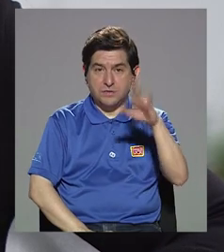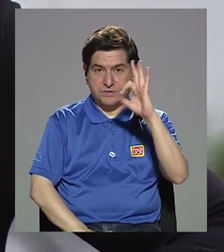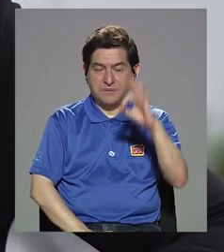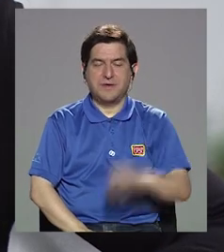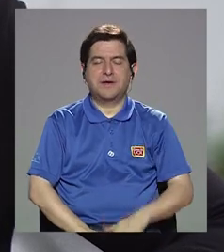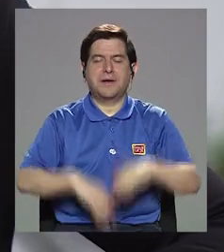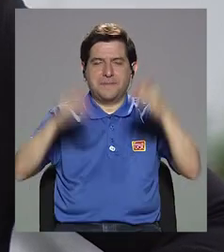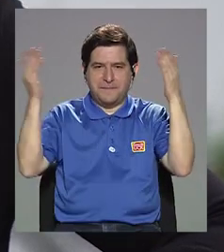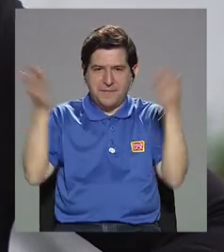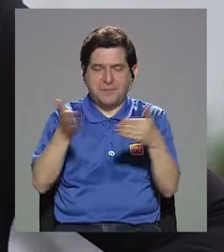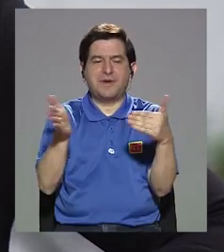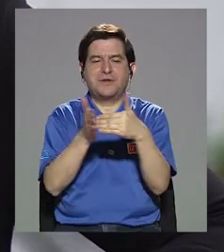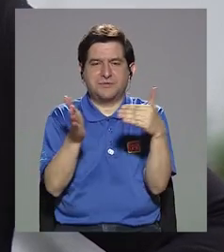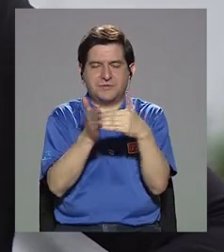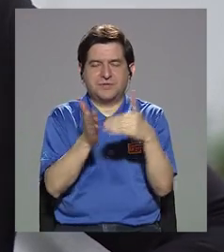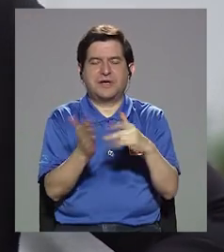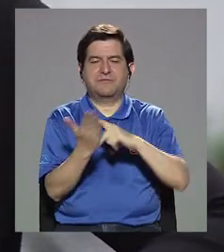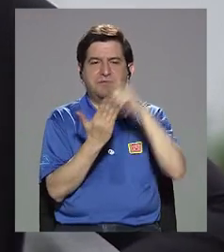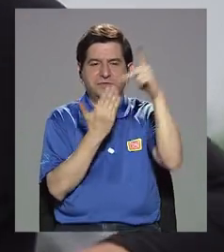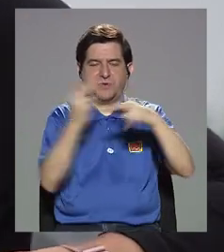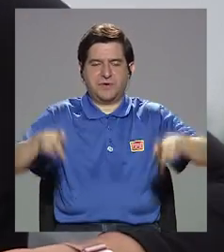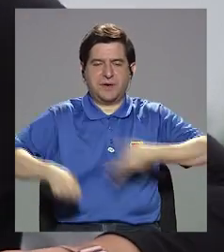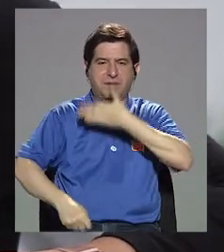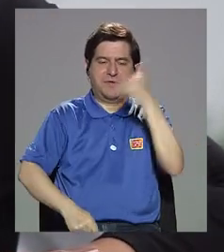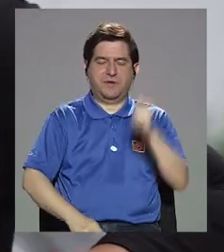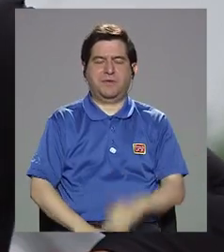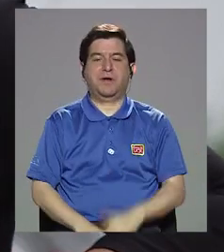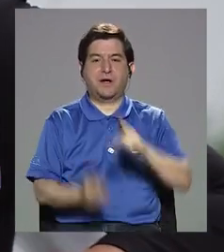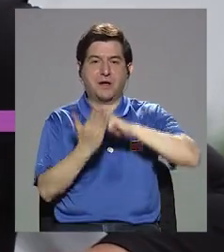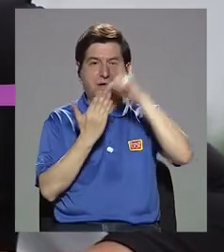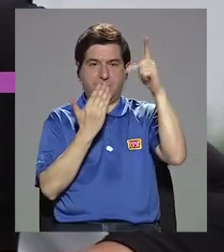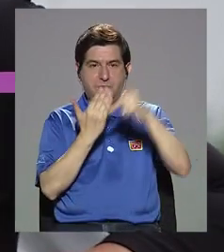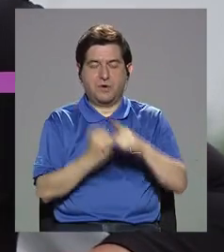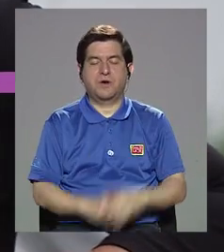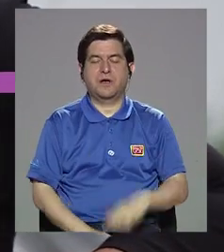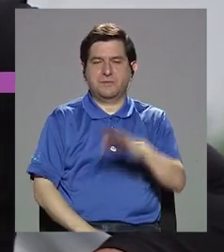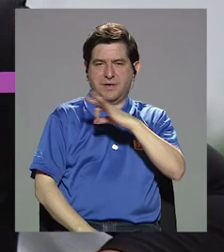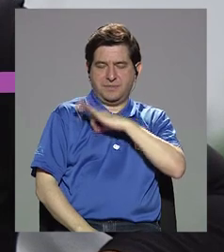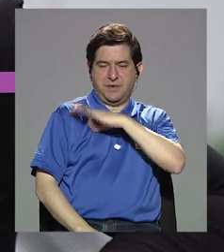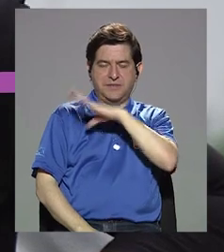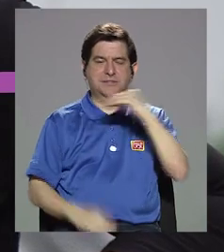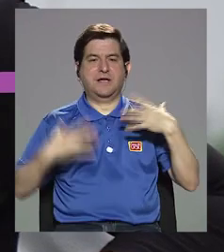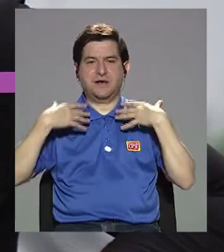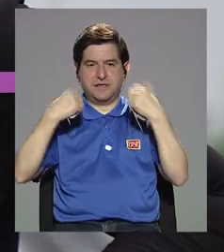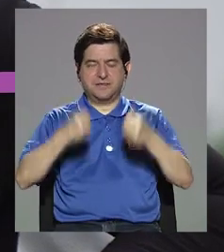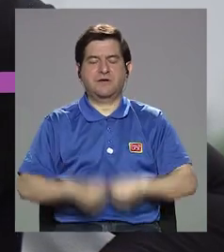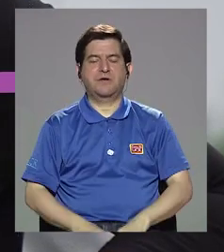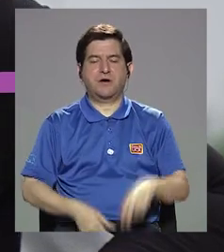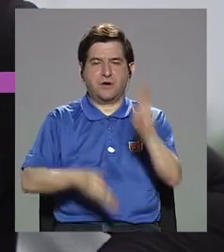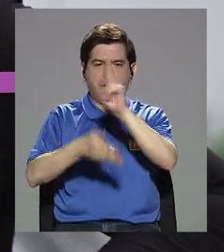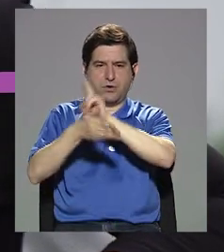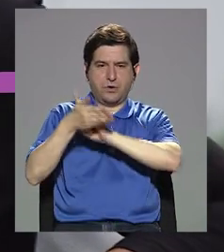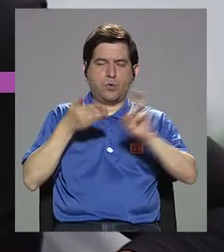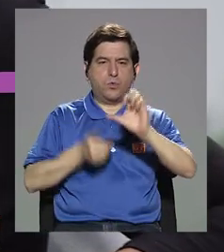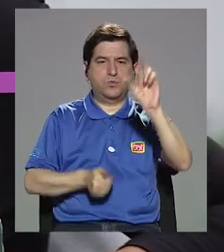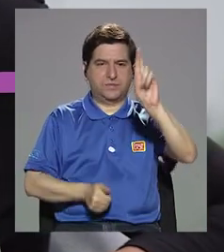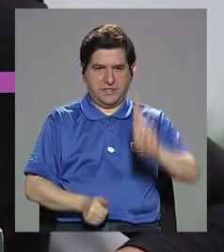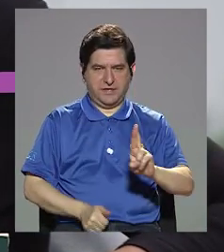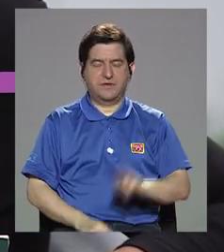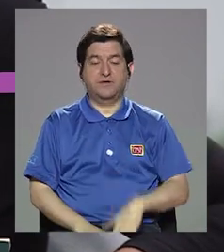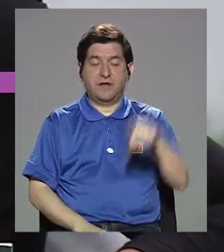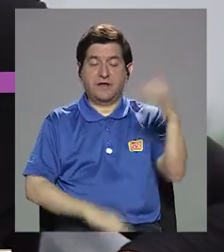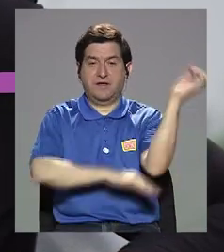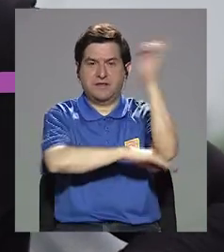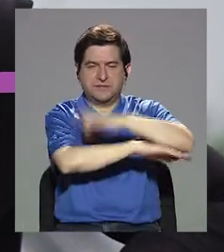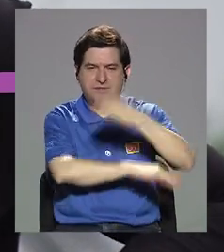Hola que tal, bienvenidos y bienvenidas una vez más a vivir mejor, su telerevista de bienestar y salud de la universidad de